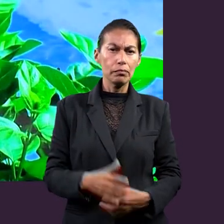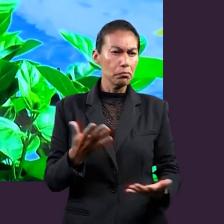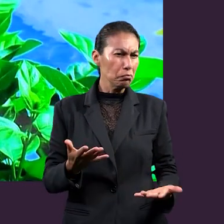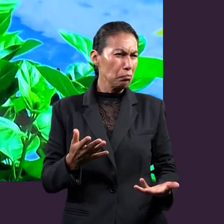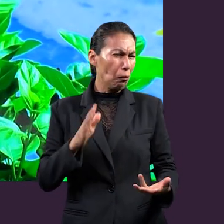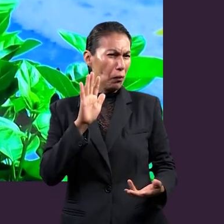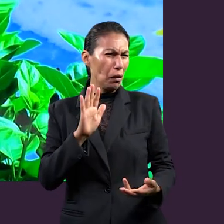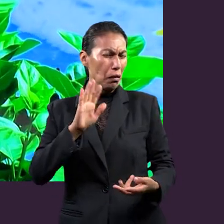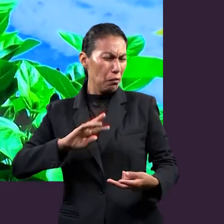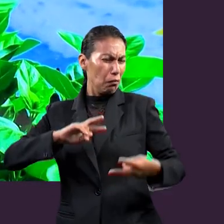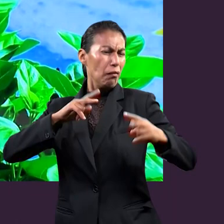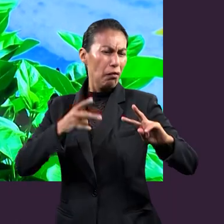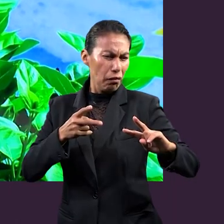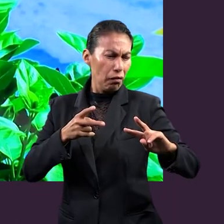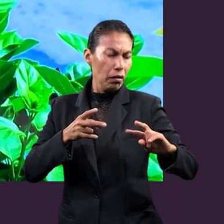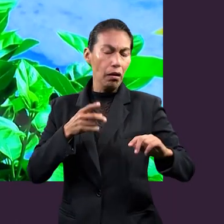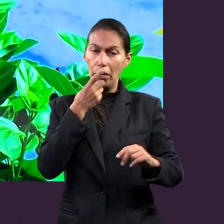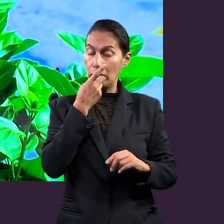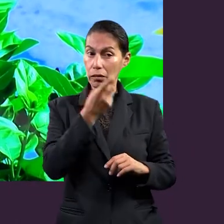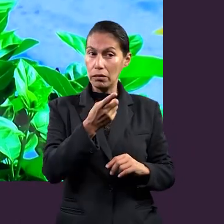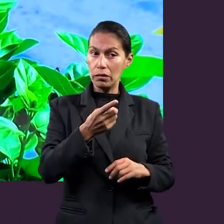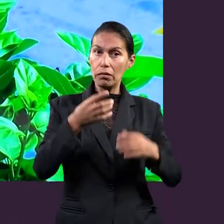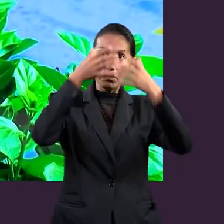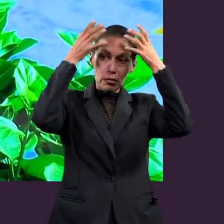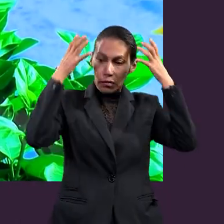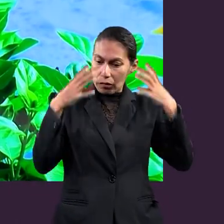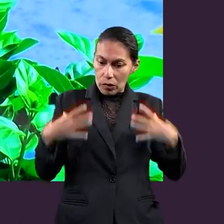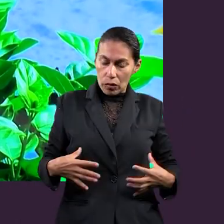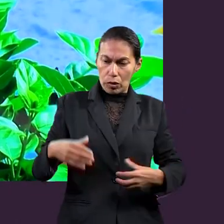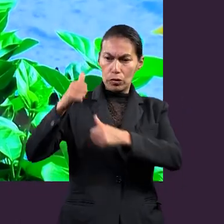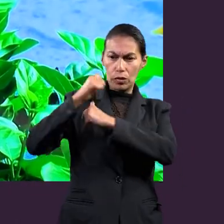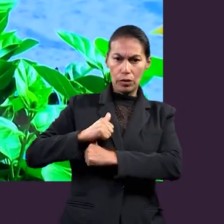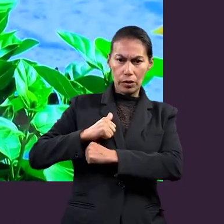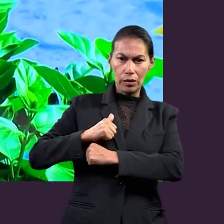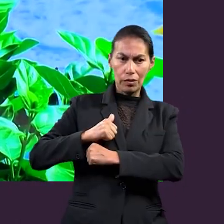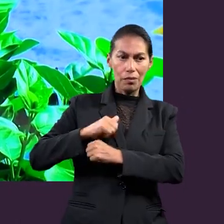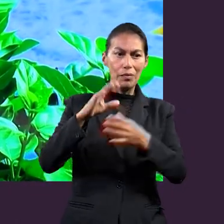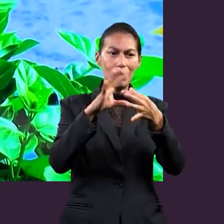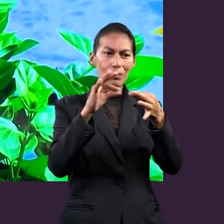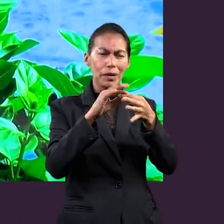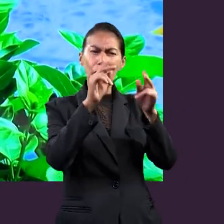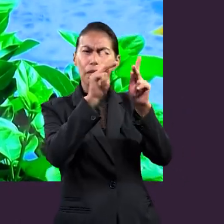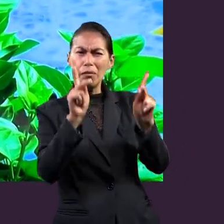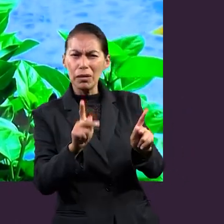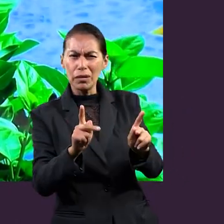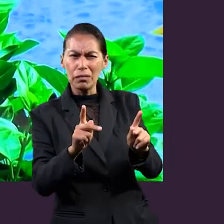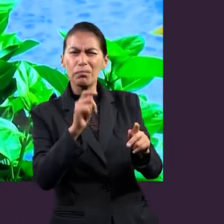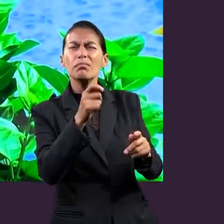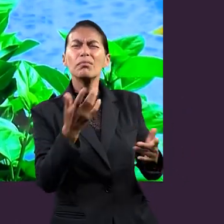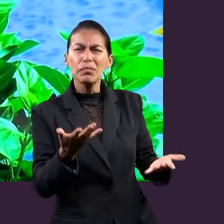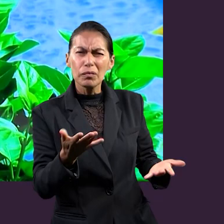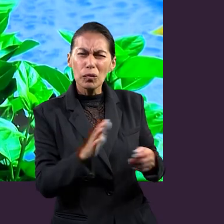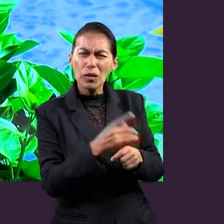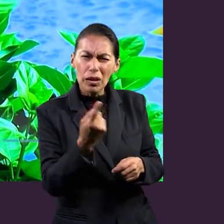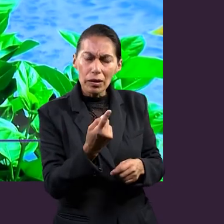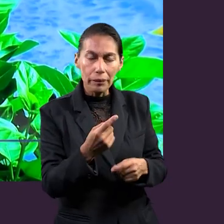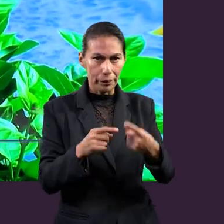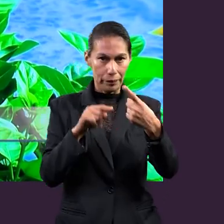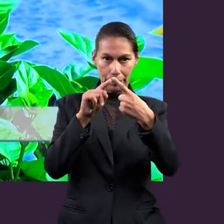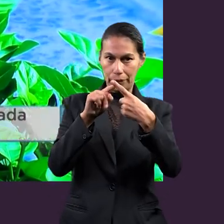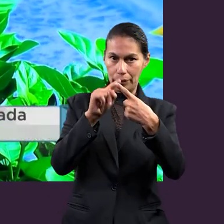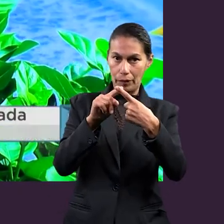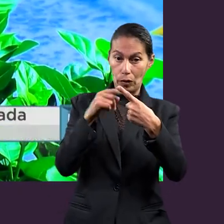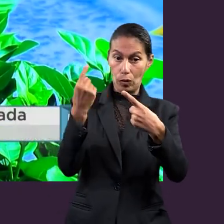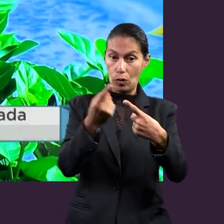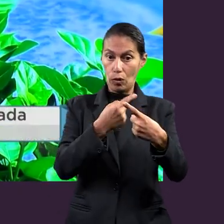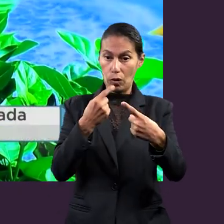¿Qué contradictorio habla de la armadura de un soldado para referirse a la paz? ¿Por qué razón? Una, para